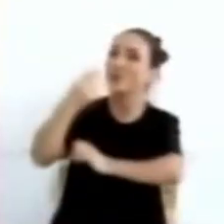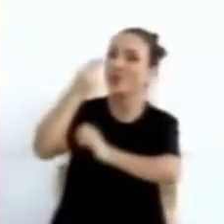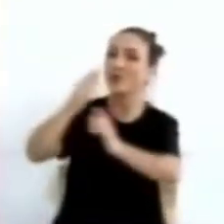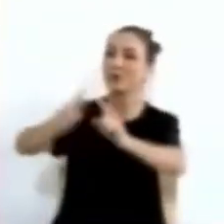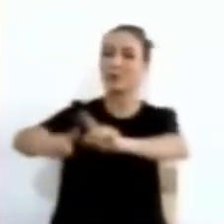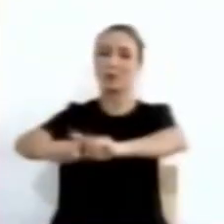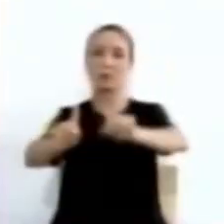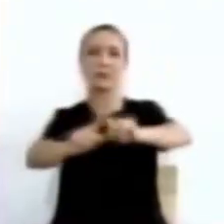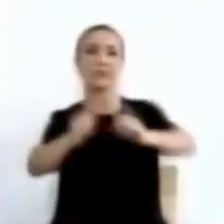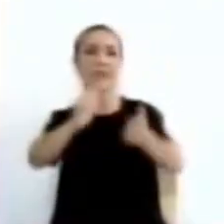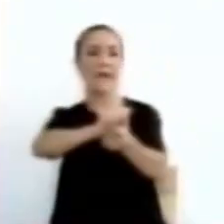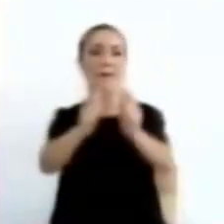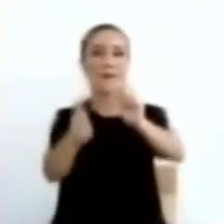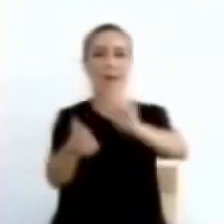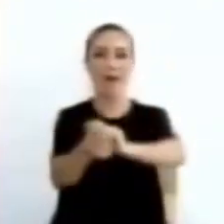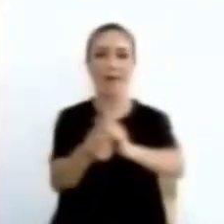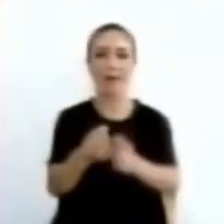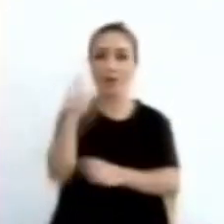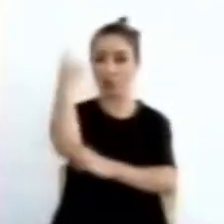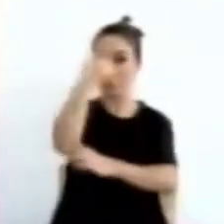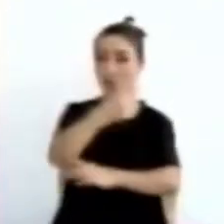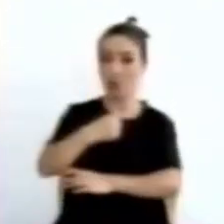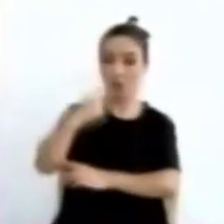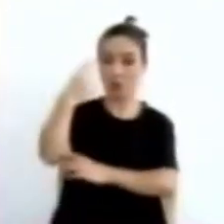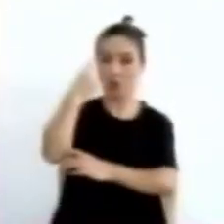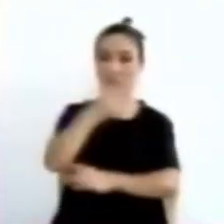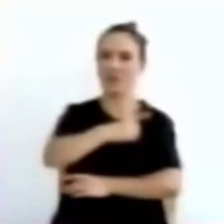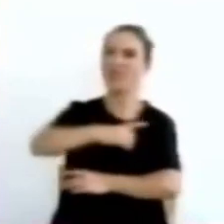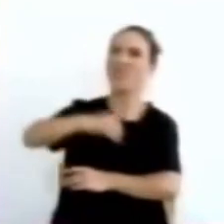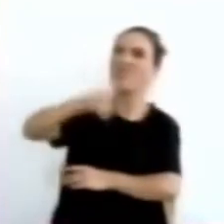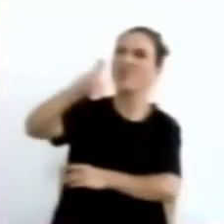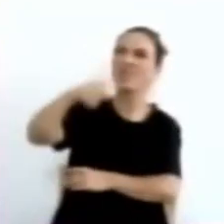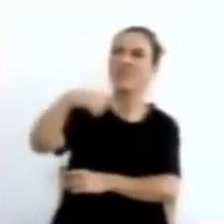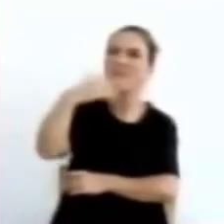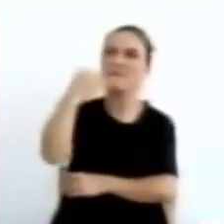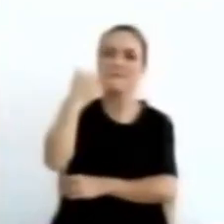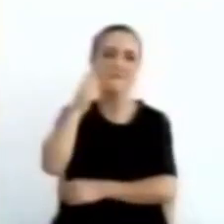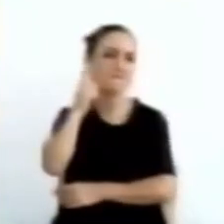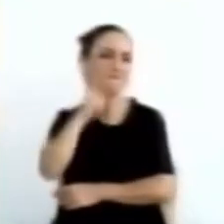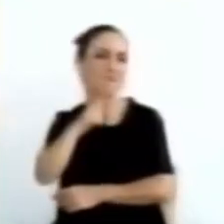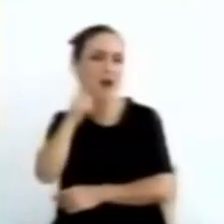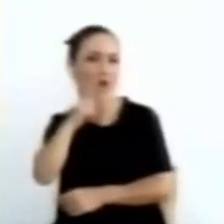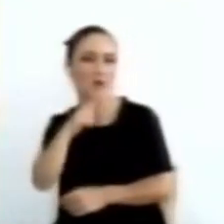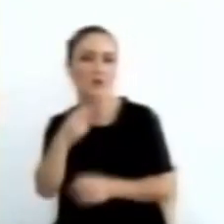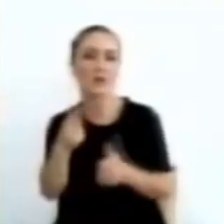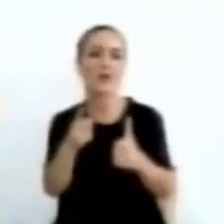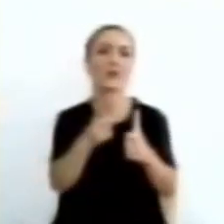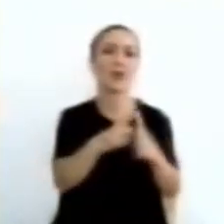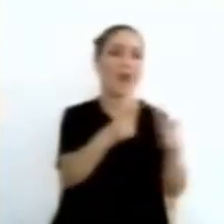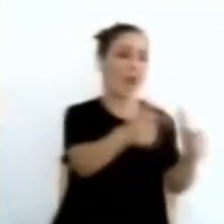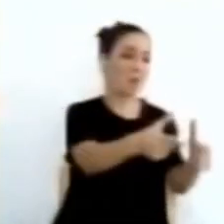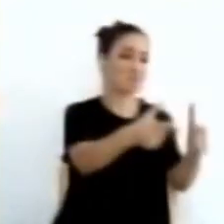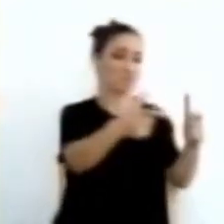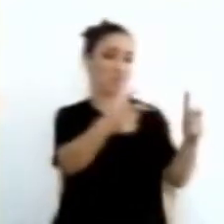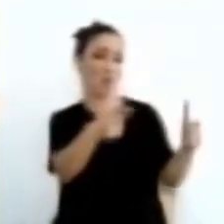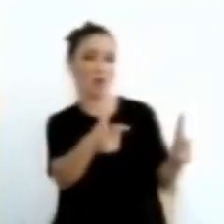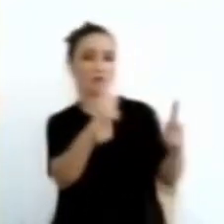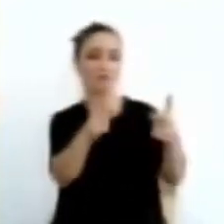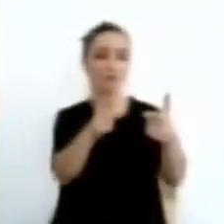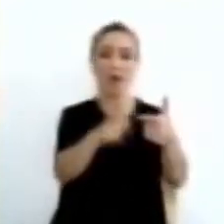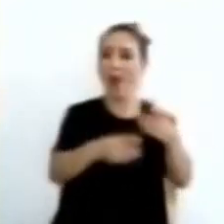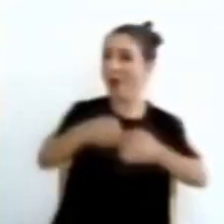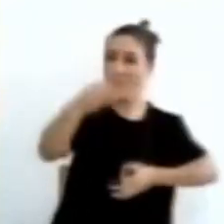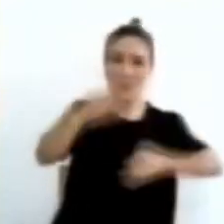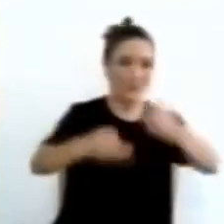rostros de dioses falsos, como la opulencia, la injusticia,